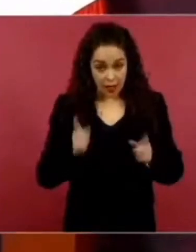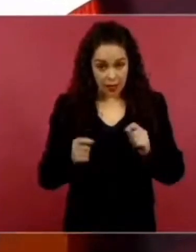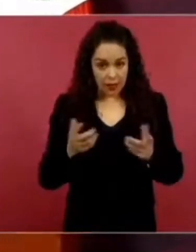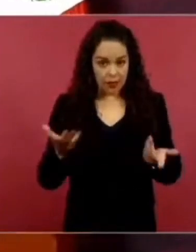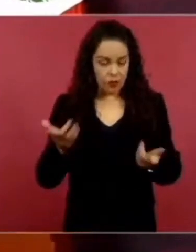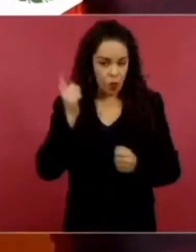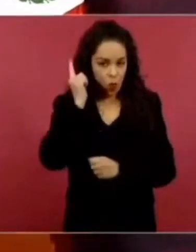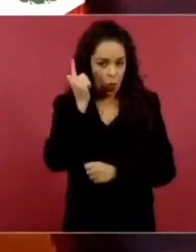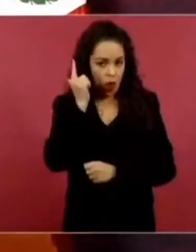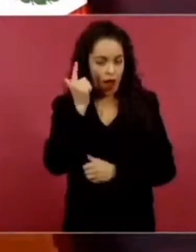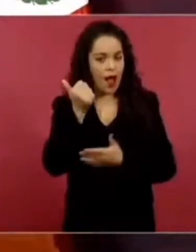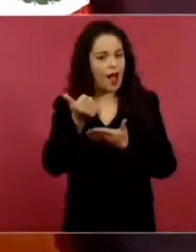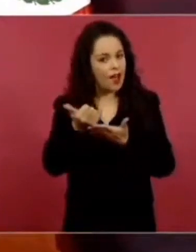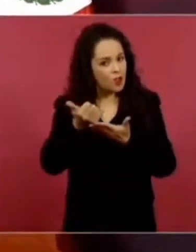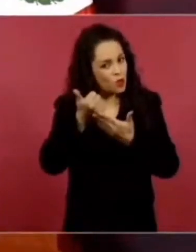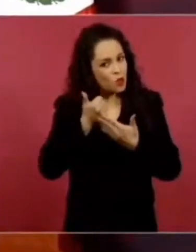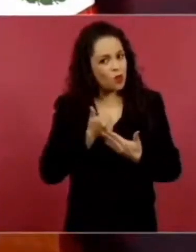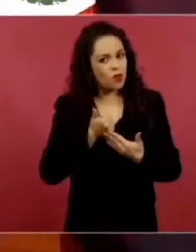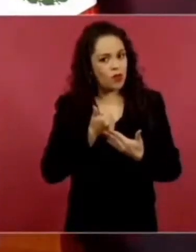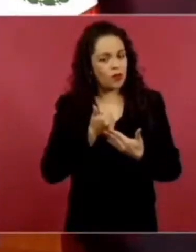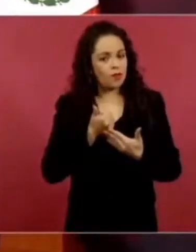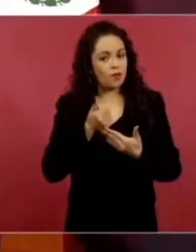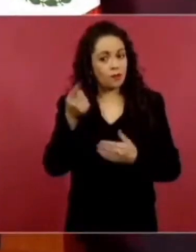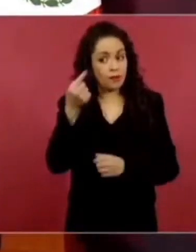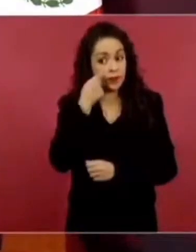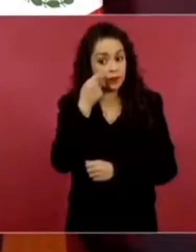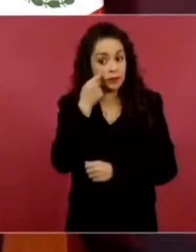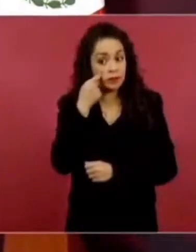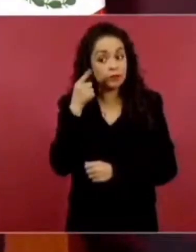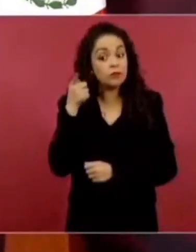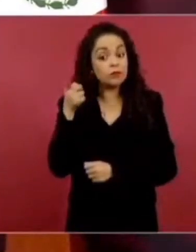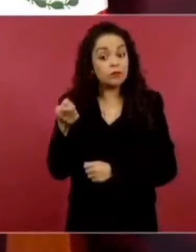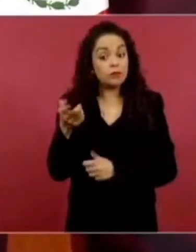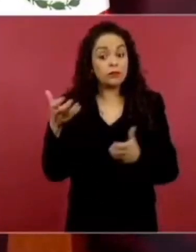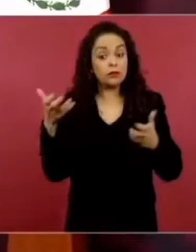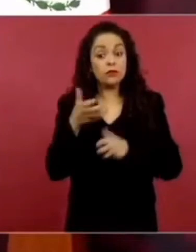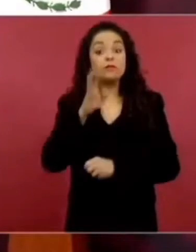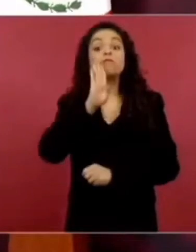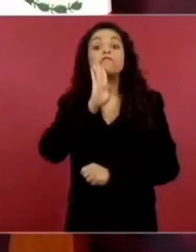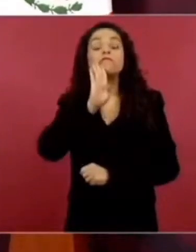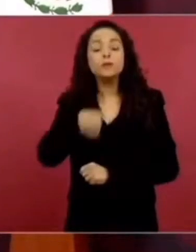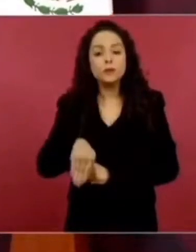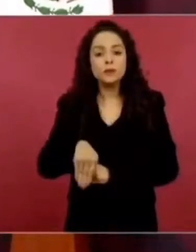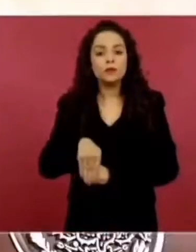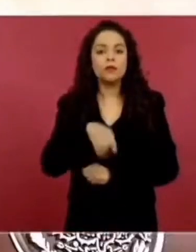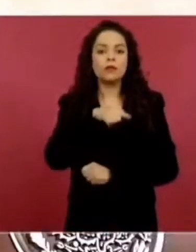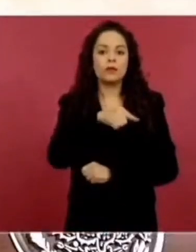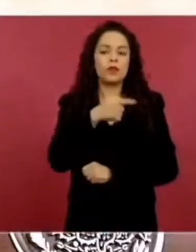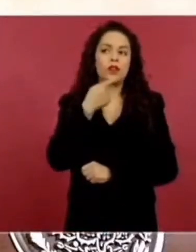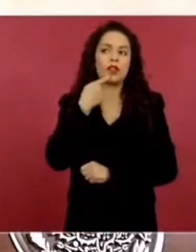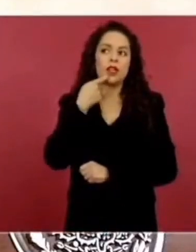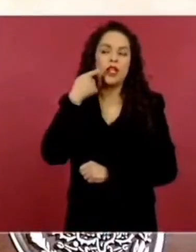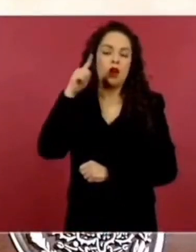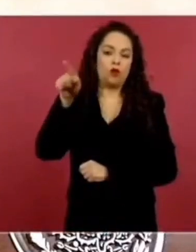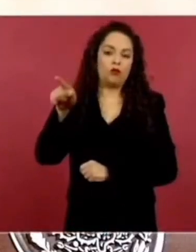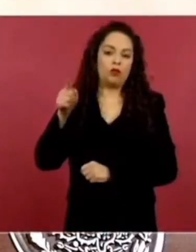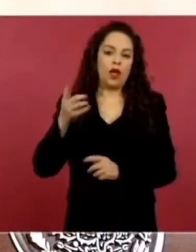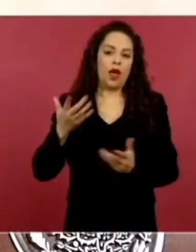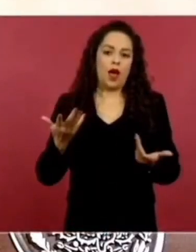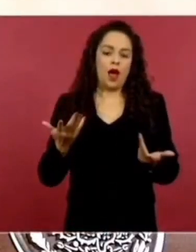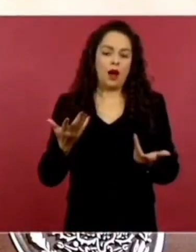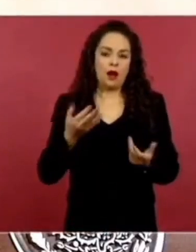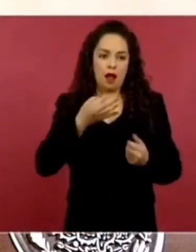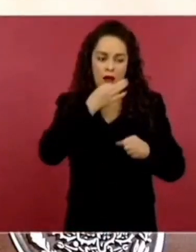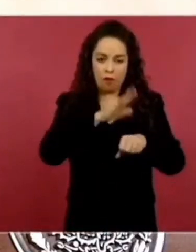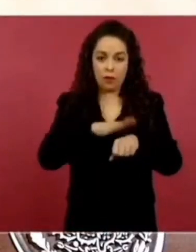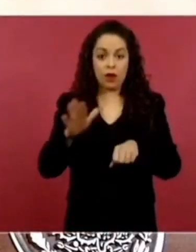denunciar lo que está haciendo el gobernador de Texas, que afecta